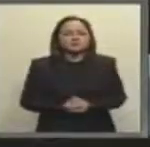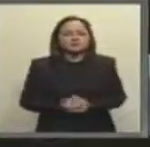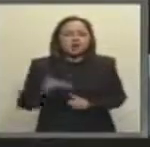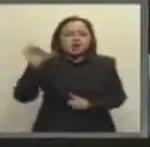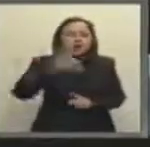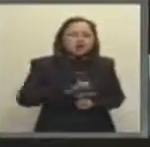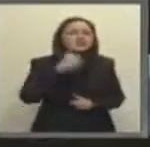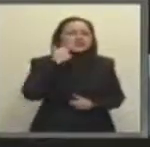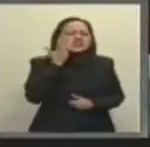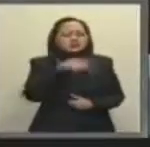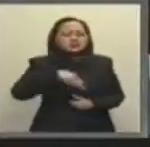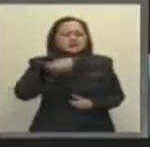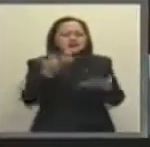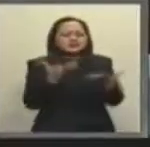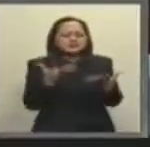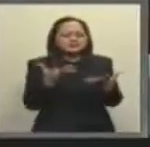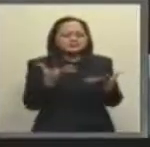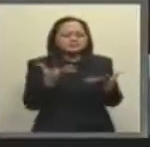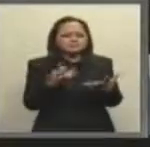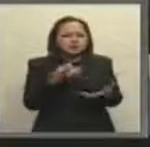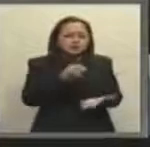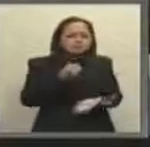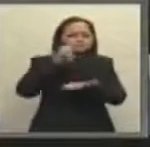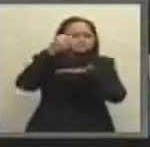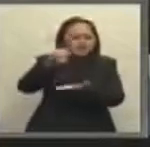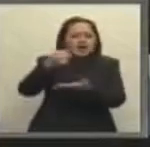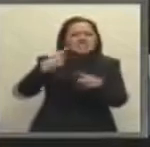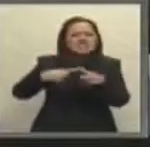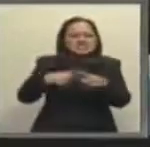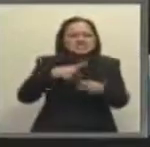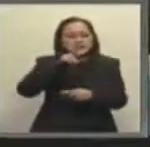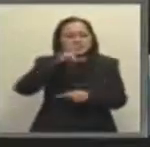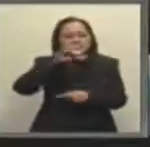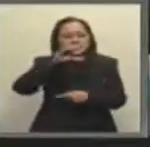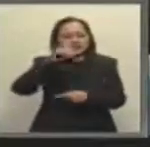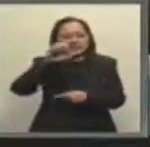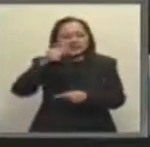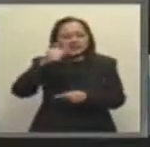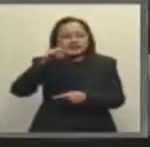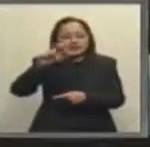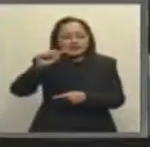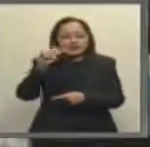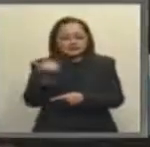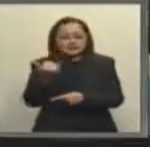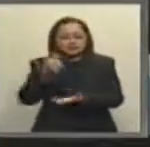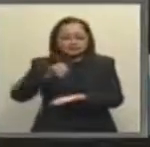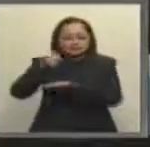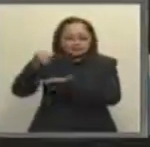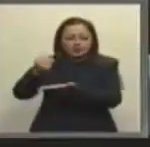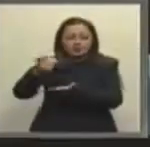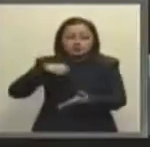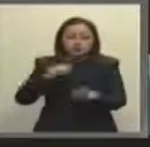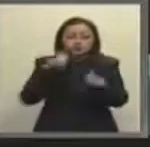es poner en manos de Videgaray nuestros ahorros. Para ponerle nada más cantidades,